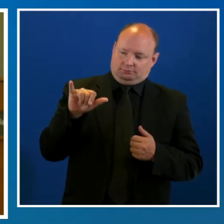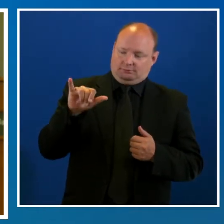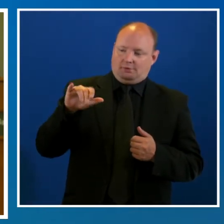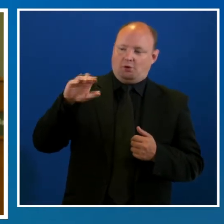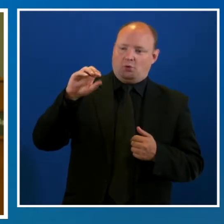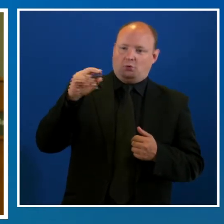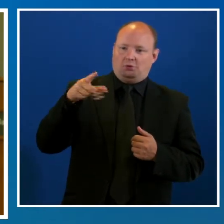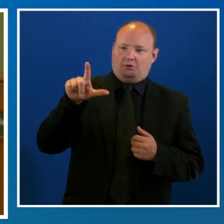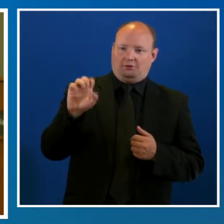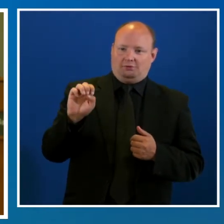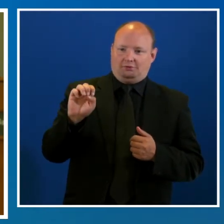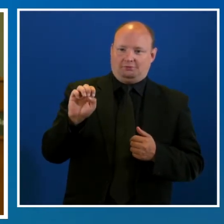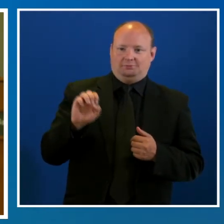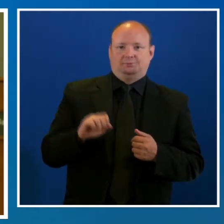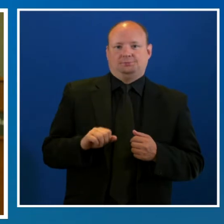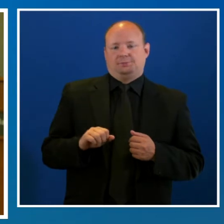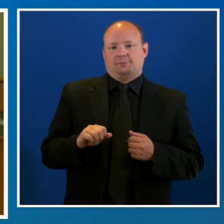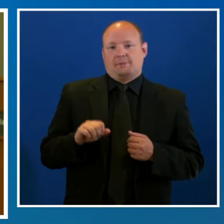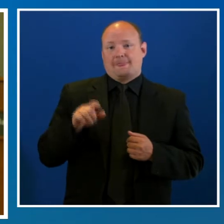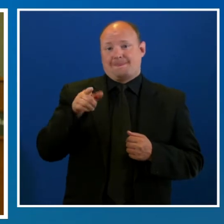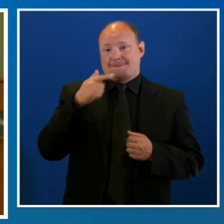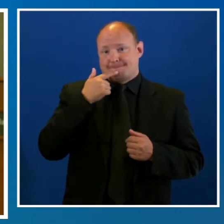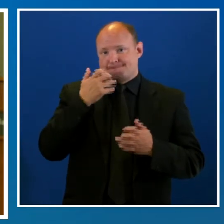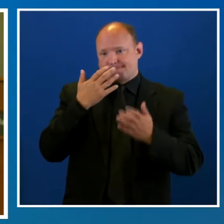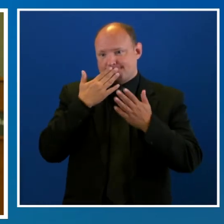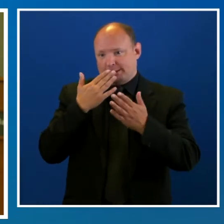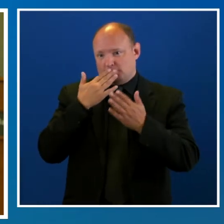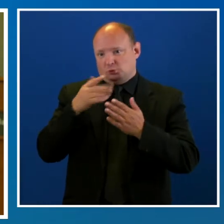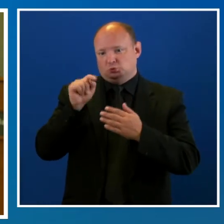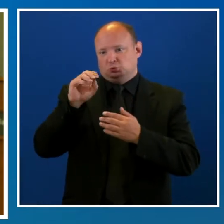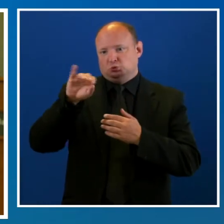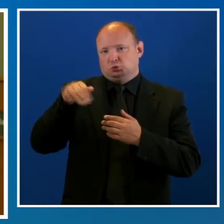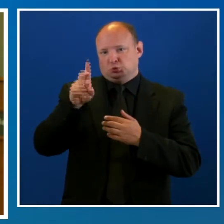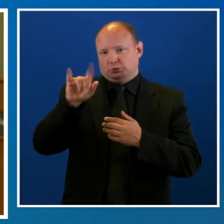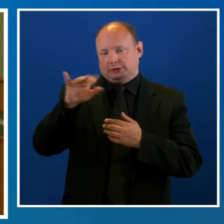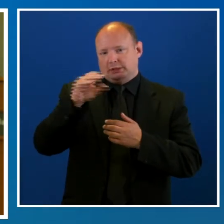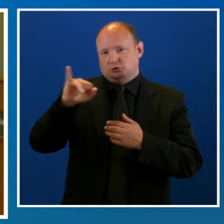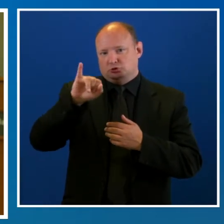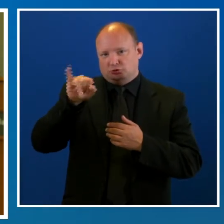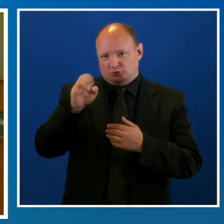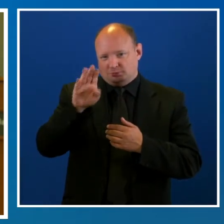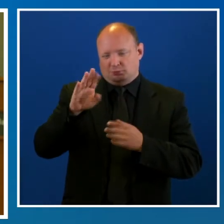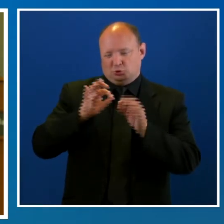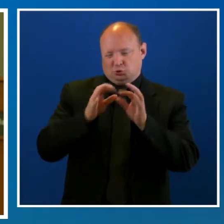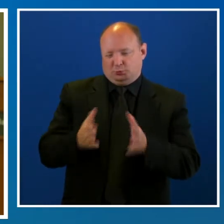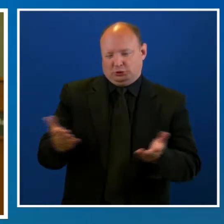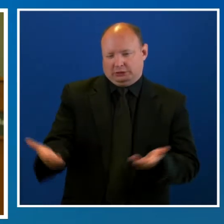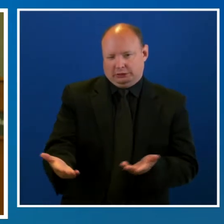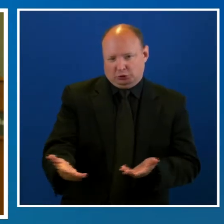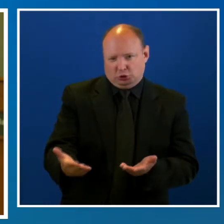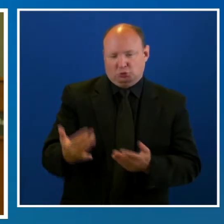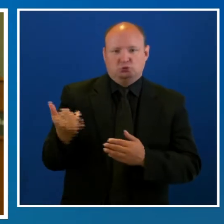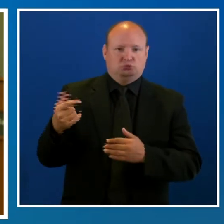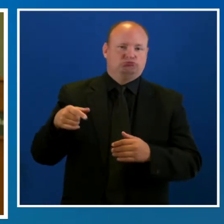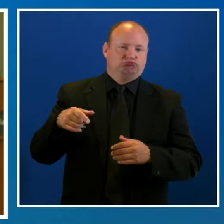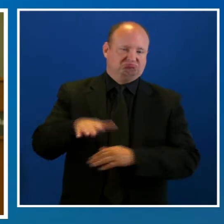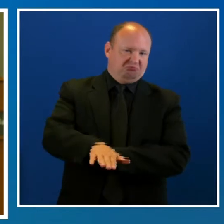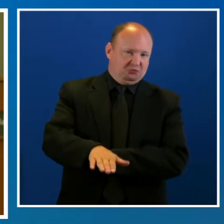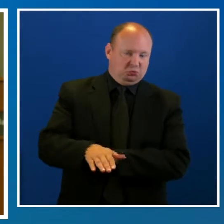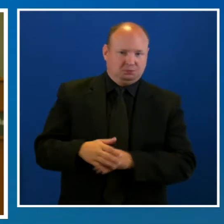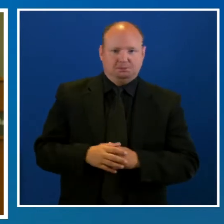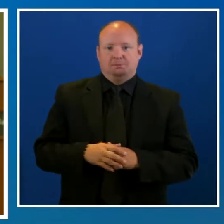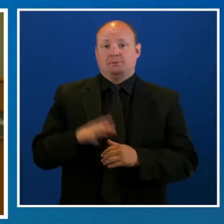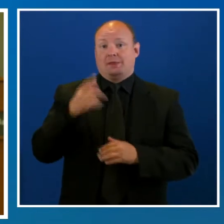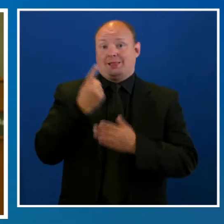Judith Webb y Jeb Baldrige, nuestros intérpretes del lenguaje de señas estadounidenses. La semana pasada, Washington